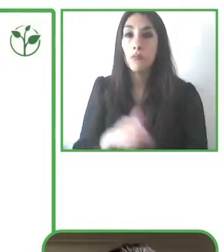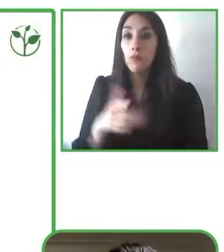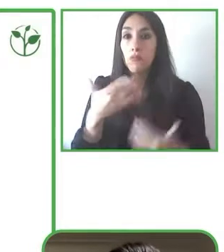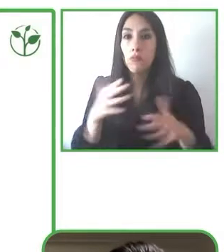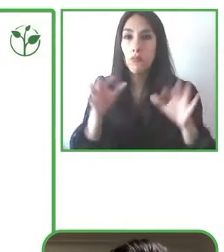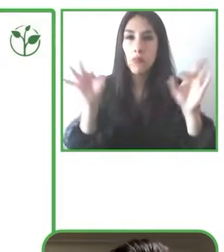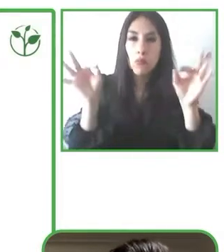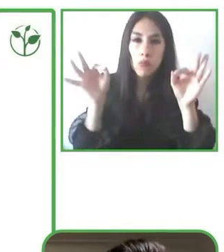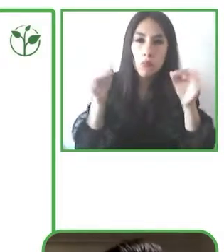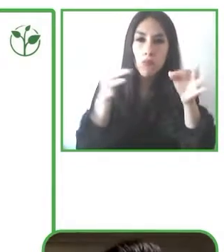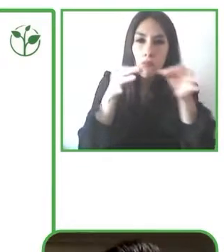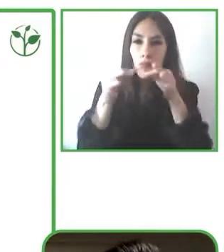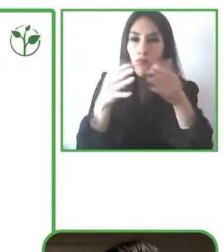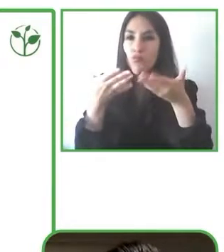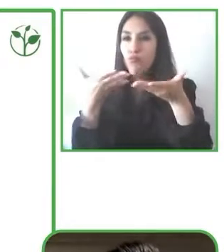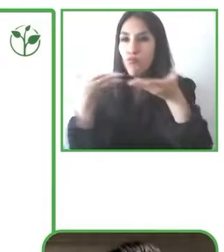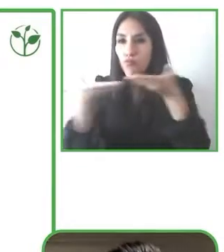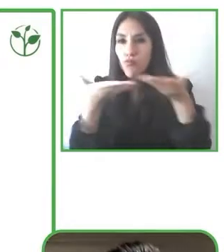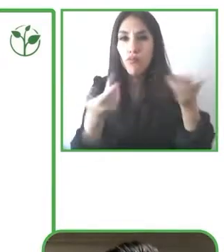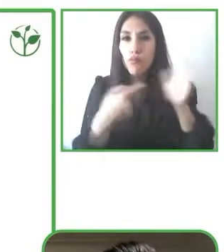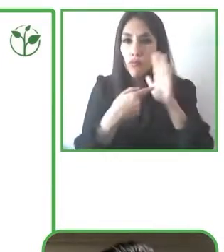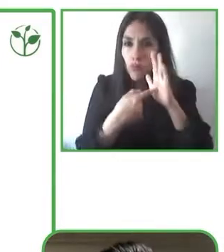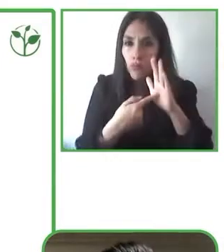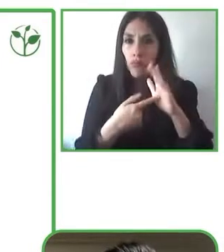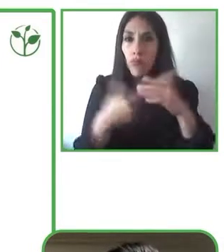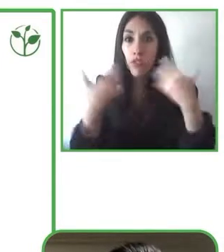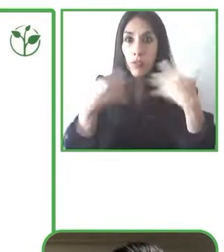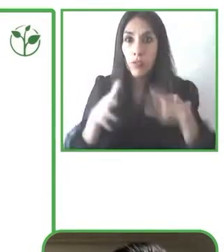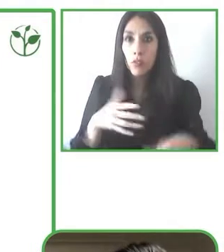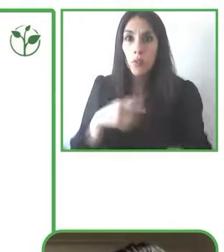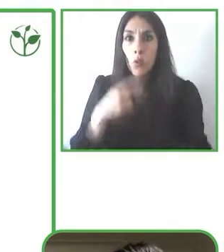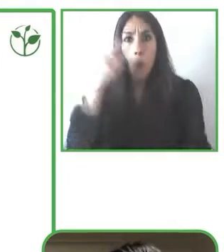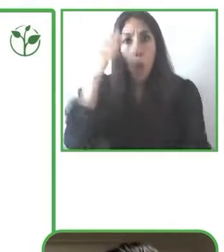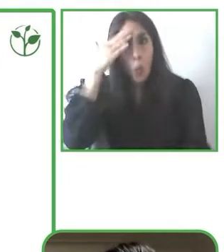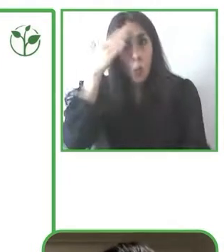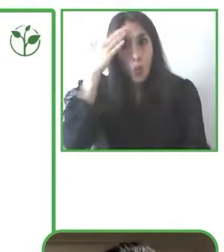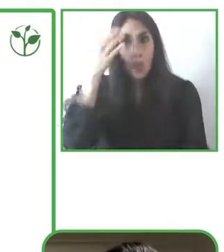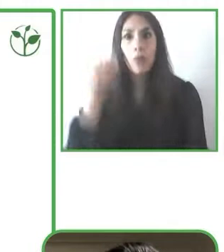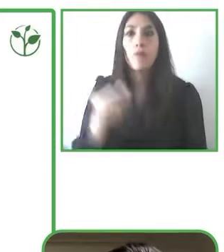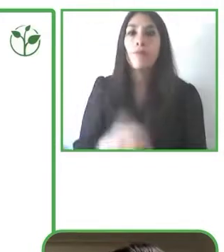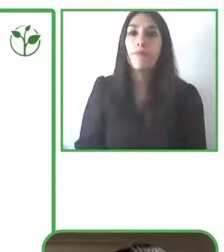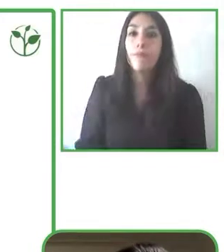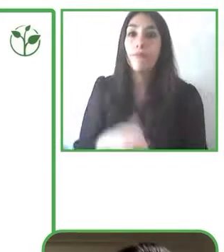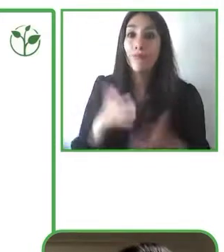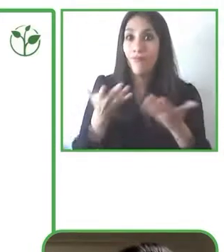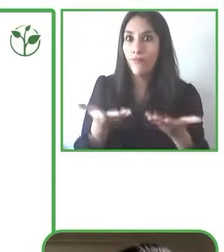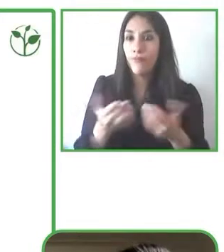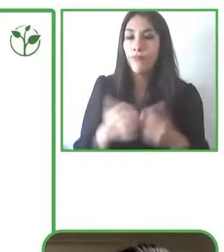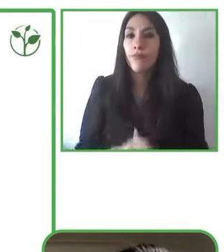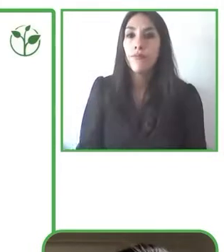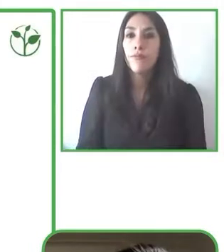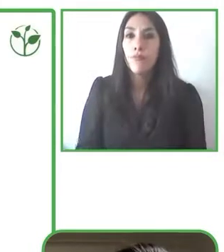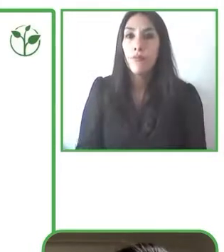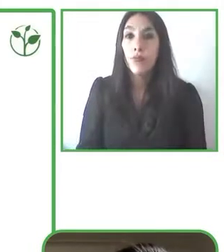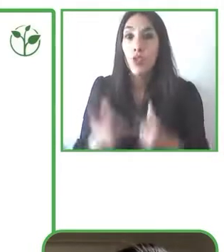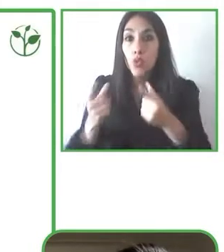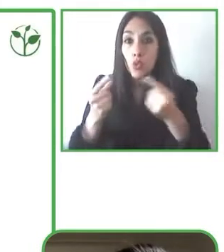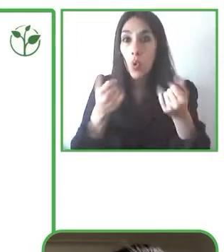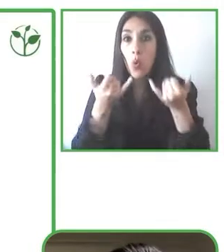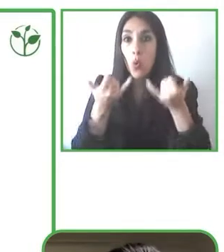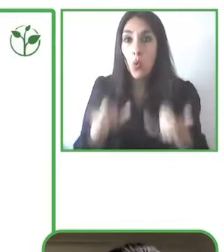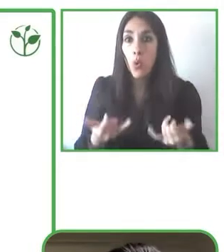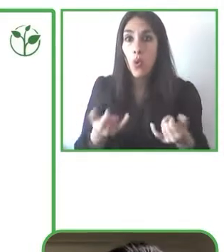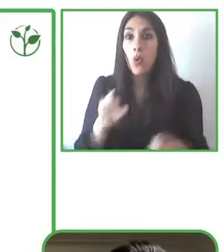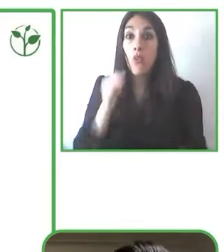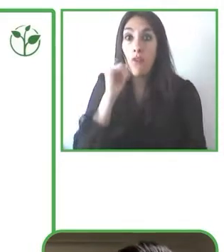escuchado desde el comienzo que estas son las soluciones actuales que las personas utilizan cuando están en una silla de ruedas y cuando no pueden